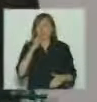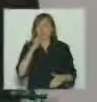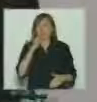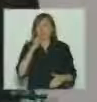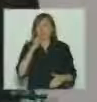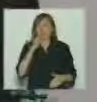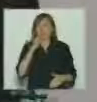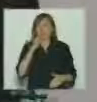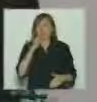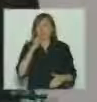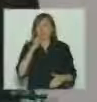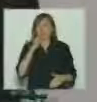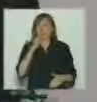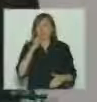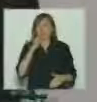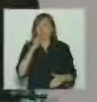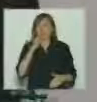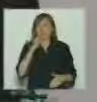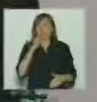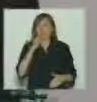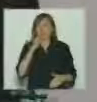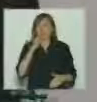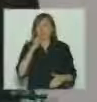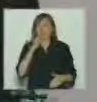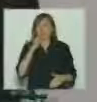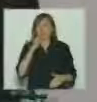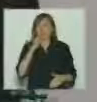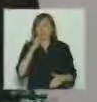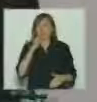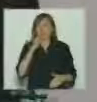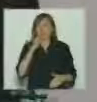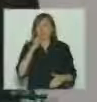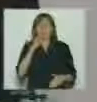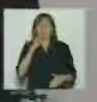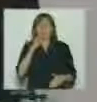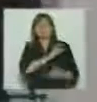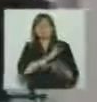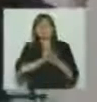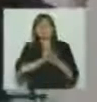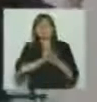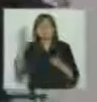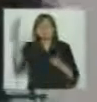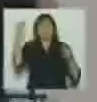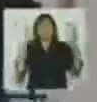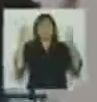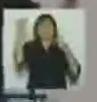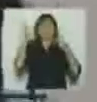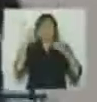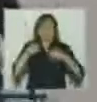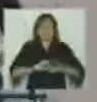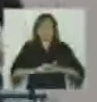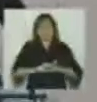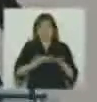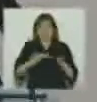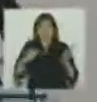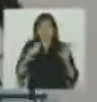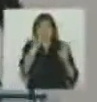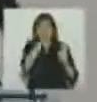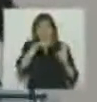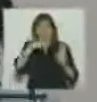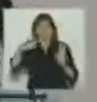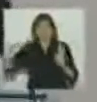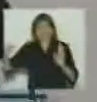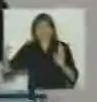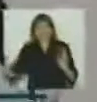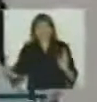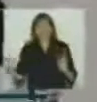problema de 13 universidades más, del conurbano, por una cuestión de espectro compartido con órganos